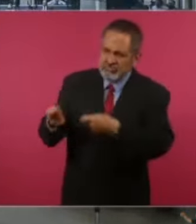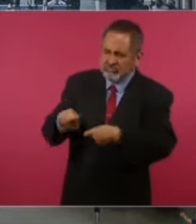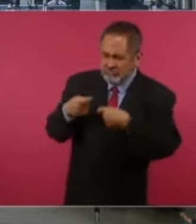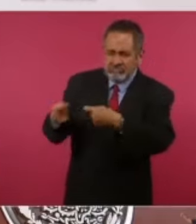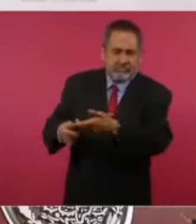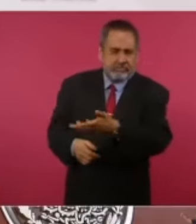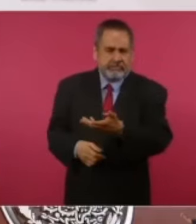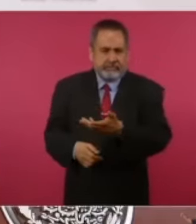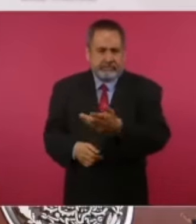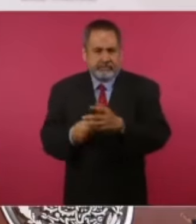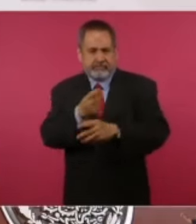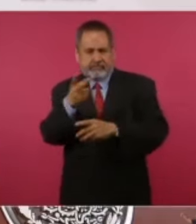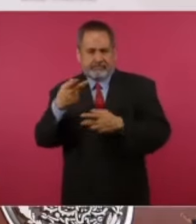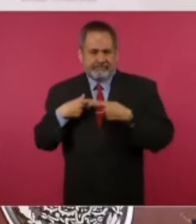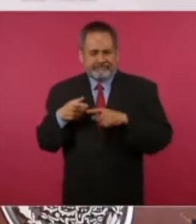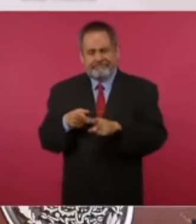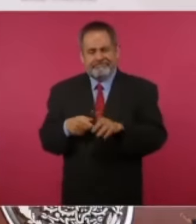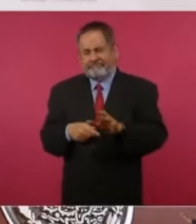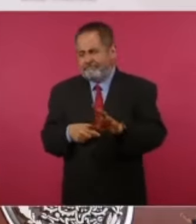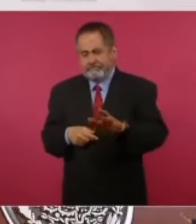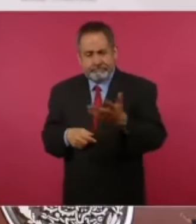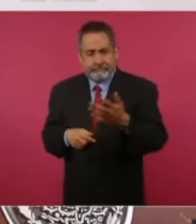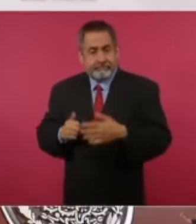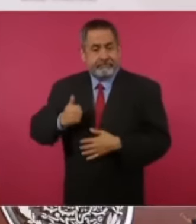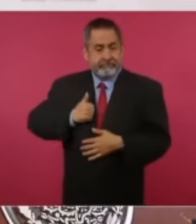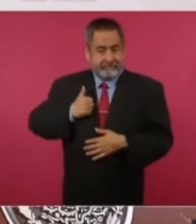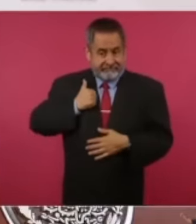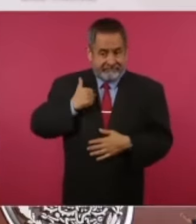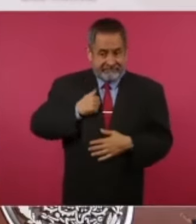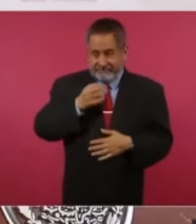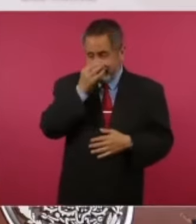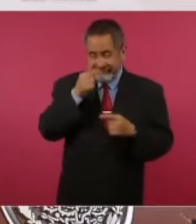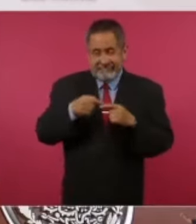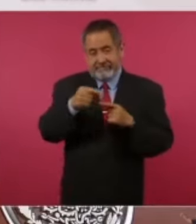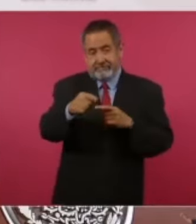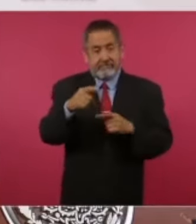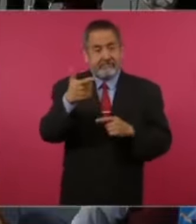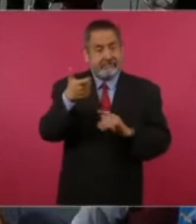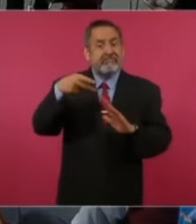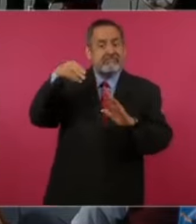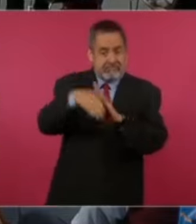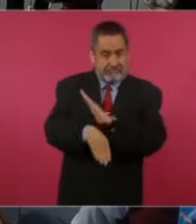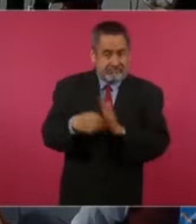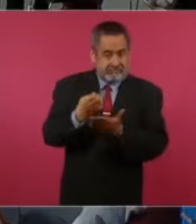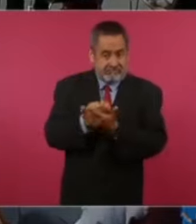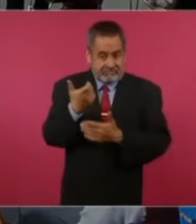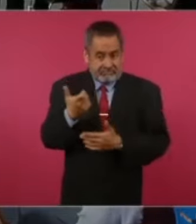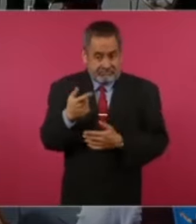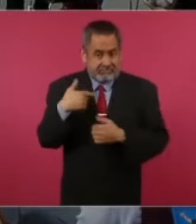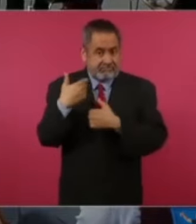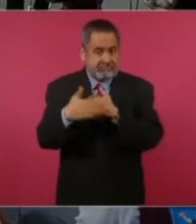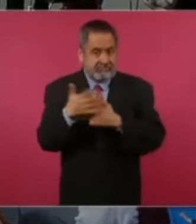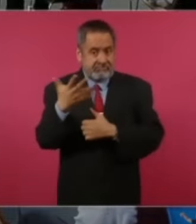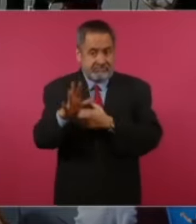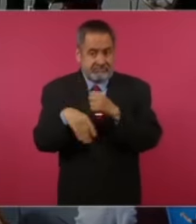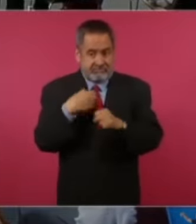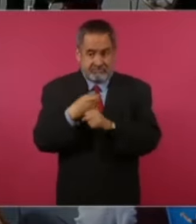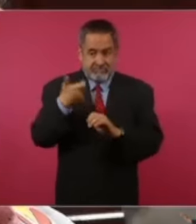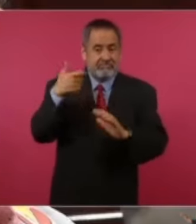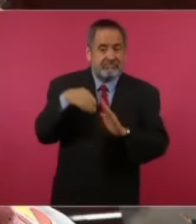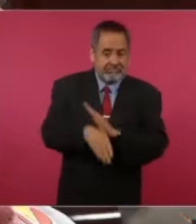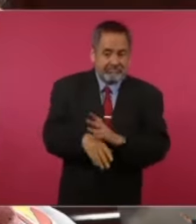ha sido muy criticado por eso, porque Canadá está a punto de presentar un déficit en su economía por los próximos 10 años.